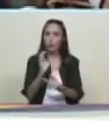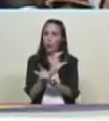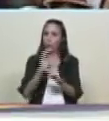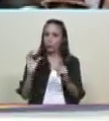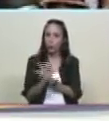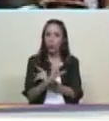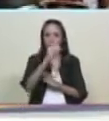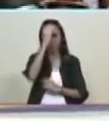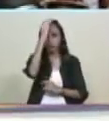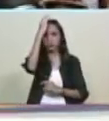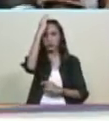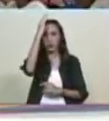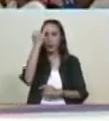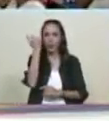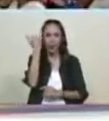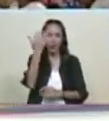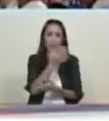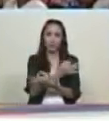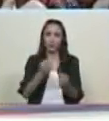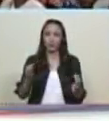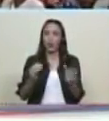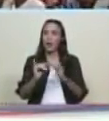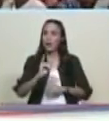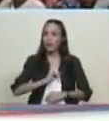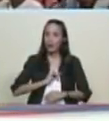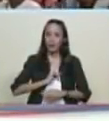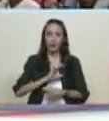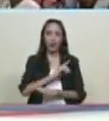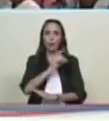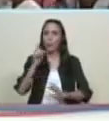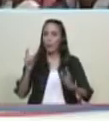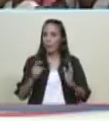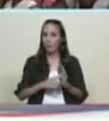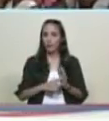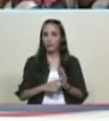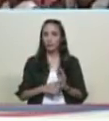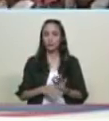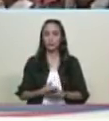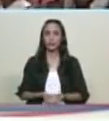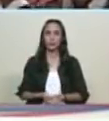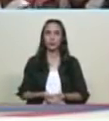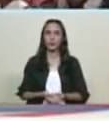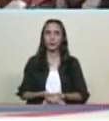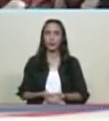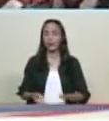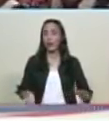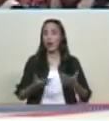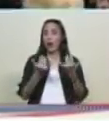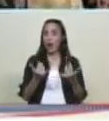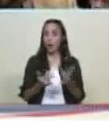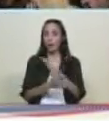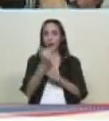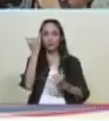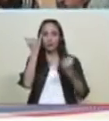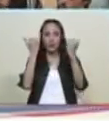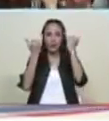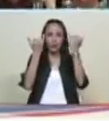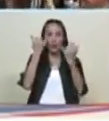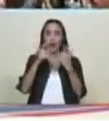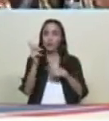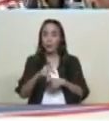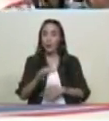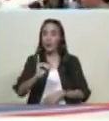felicidad y es un pueblo con una identidad nacional nosotros con todo esto vamos construyendo la identidad